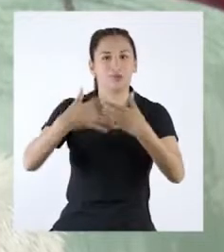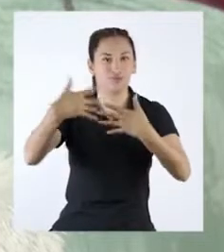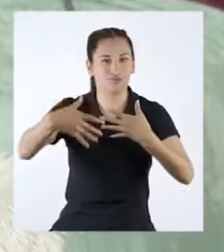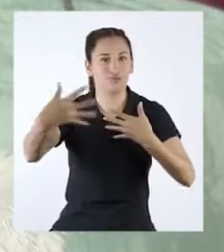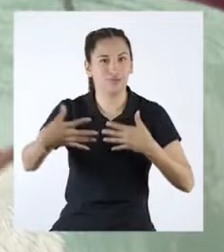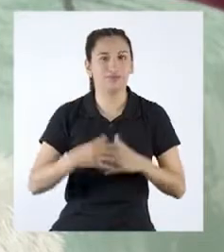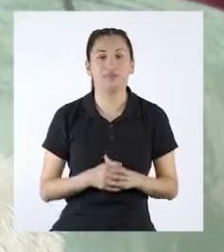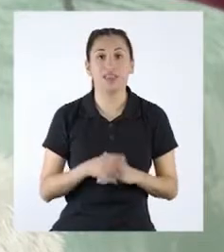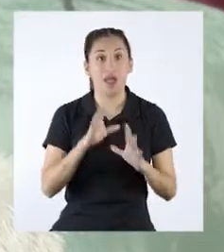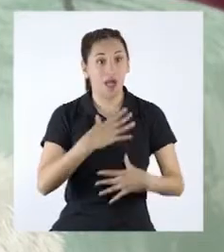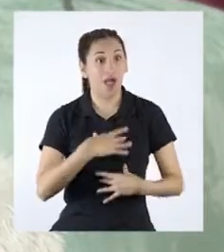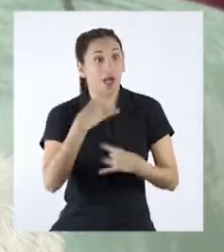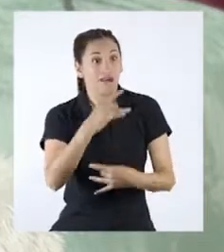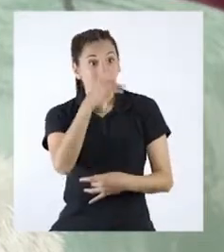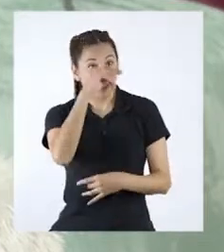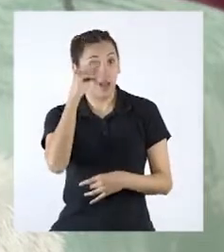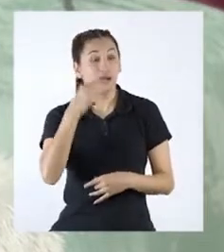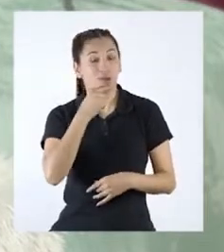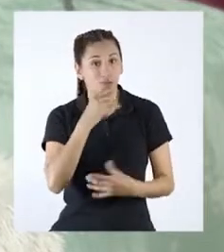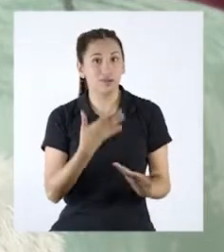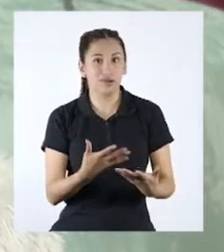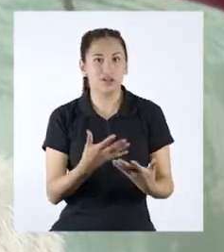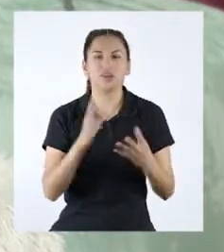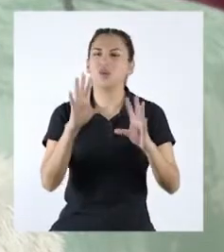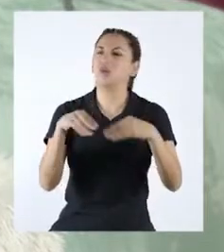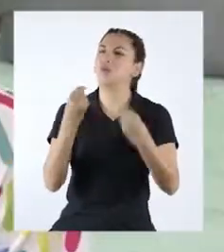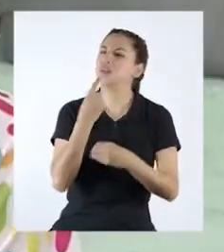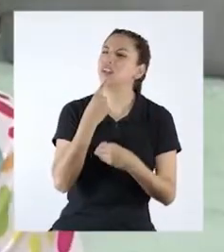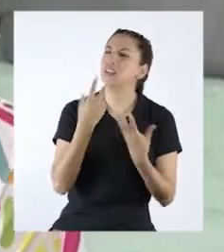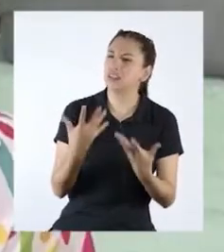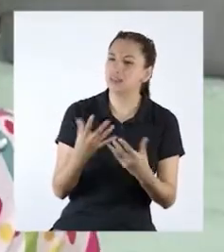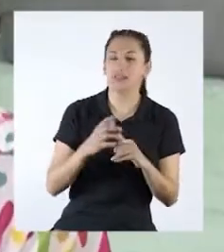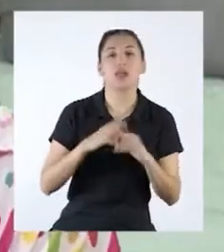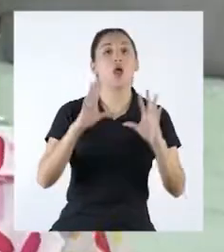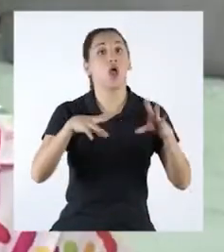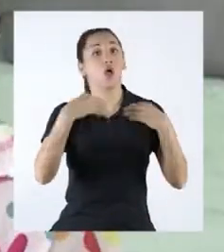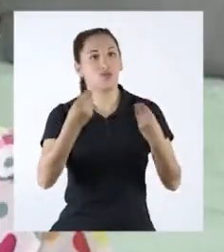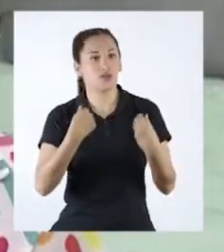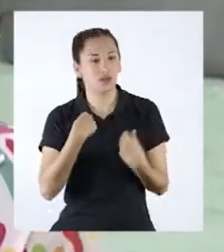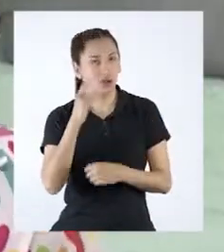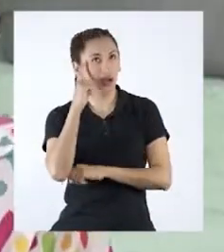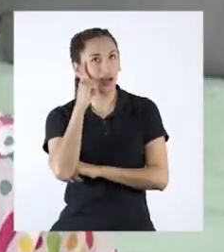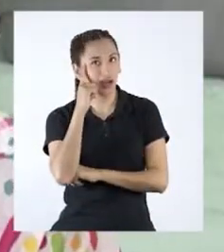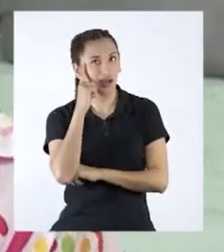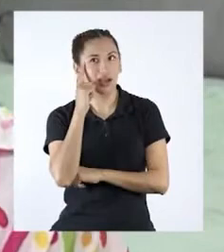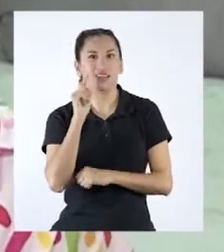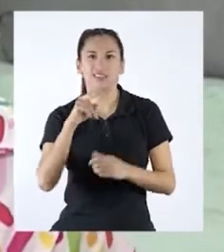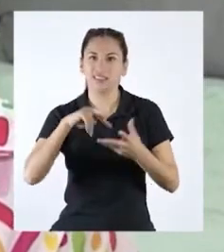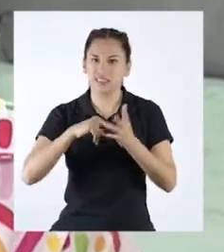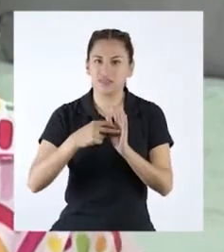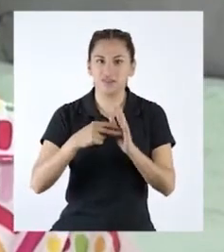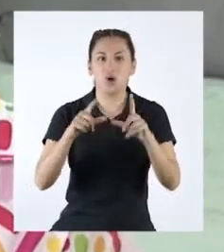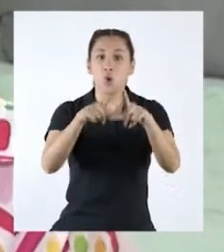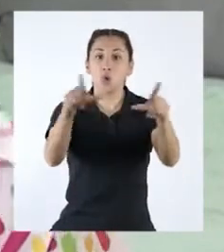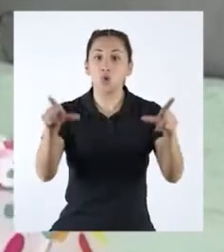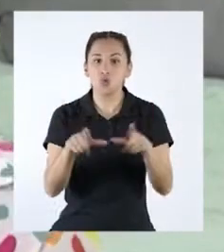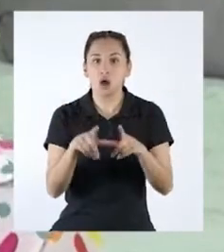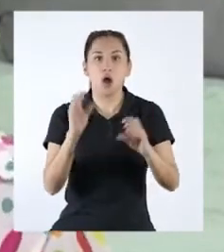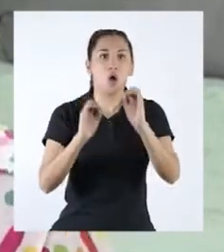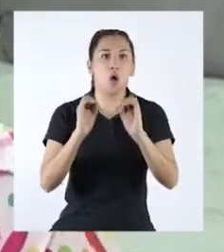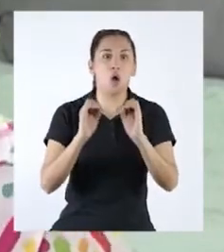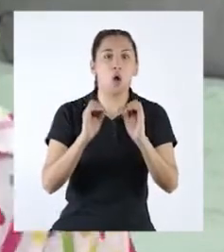¡Qué interesante, Juliana! ¿Por qué lo dices? Pues, comencé asumiendo que los patrimonios eran